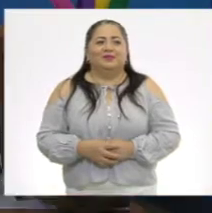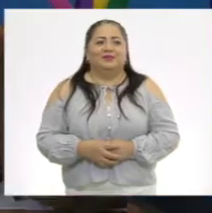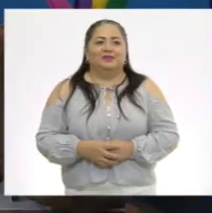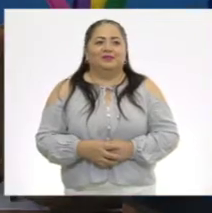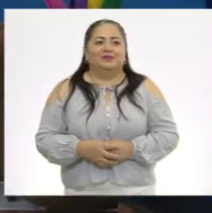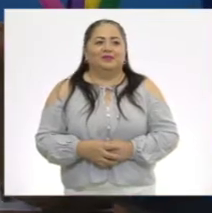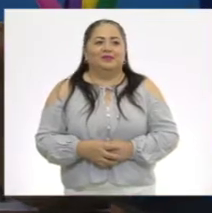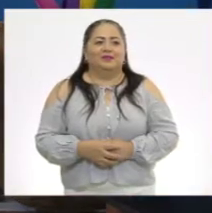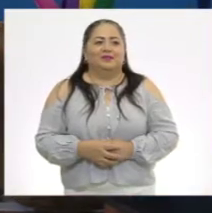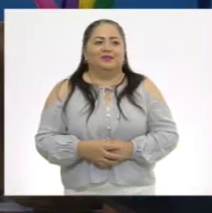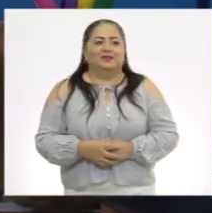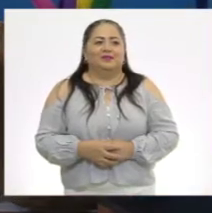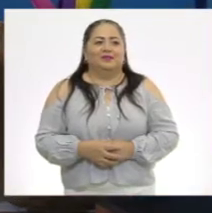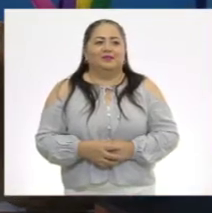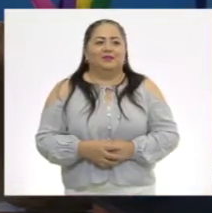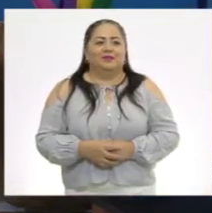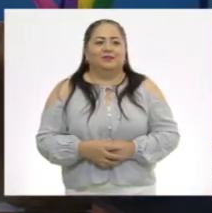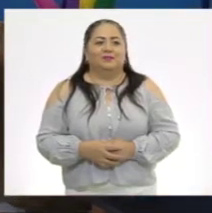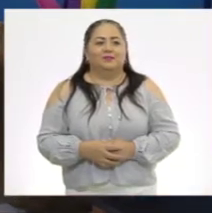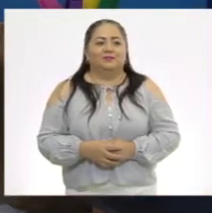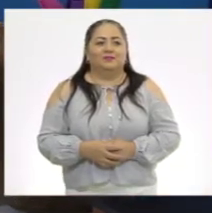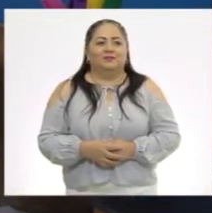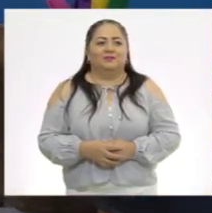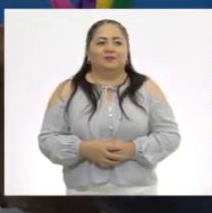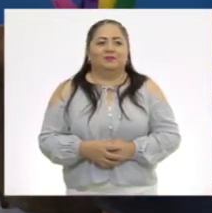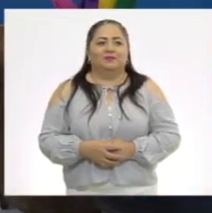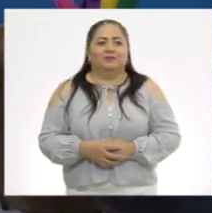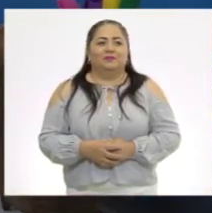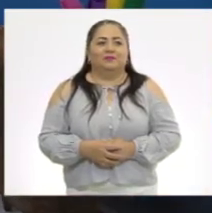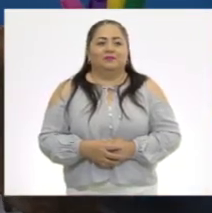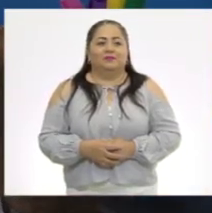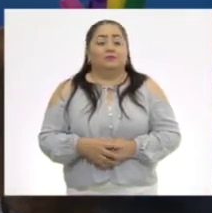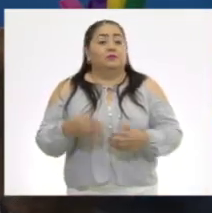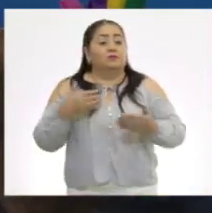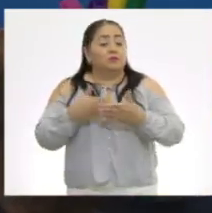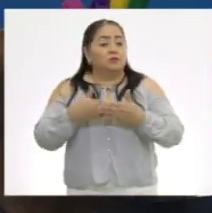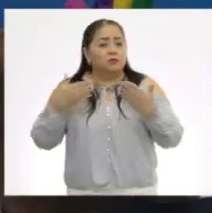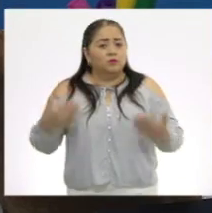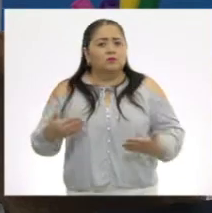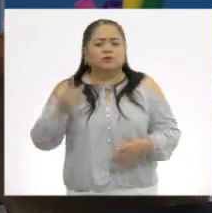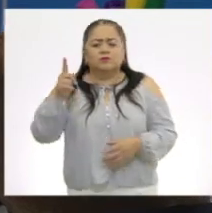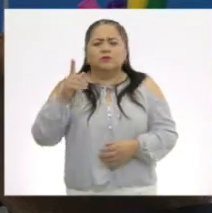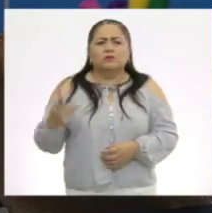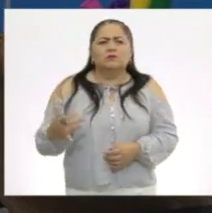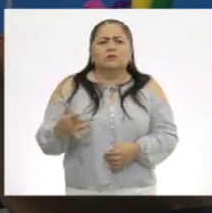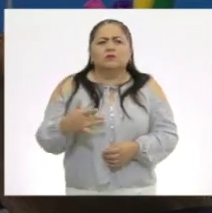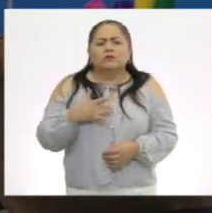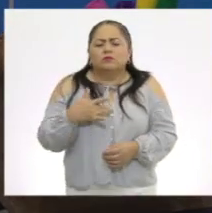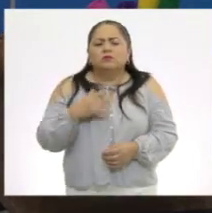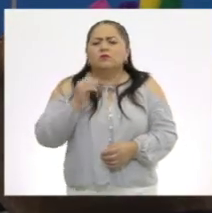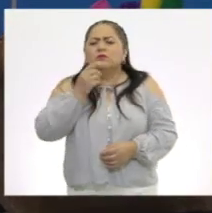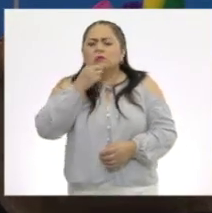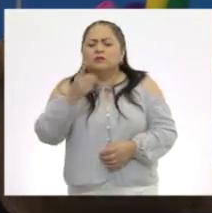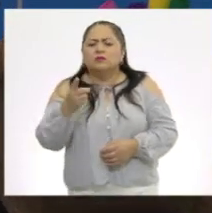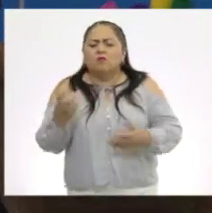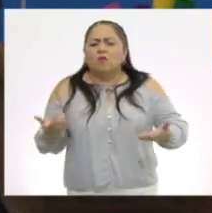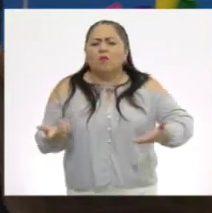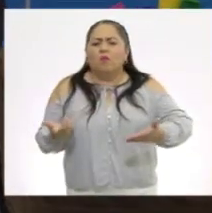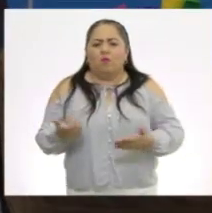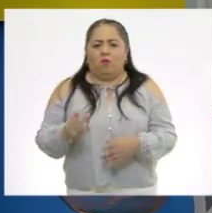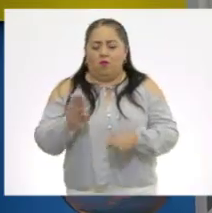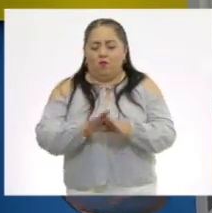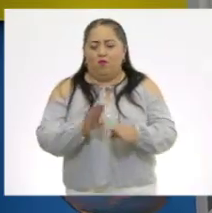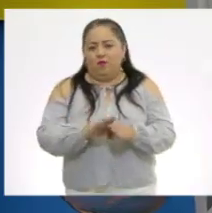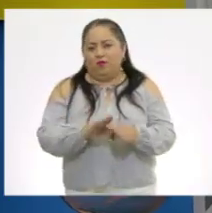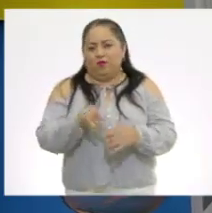muy rápido ese número. Me falta esconderlo más. Ajá. Ahora, ¿qué sentirías? O más bien, en